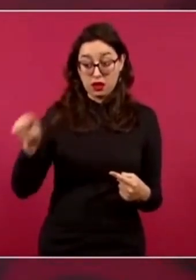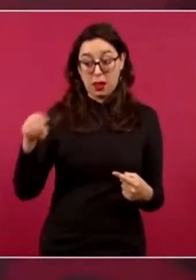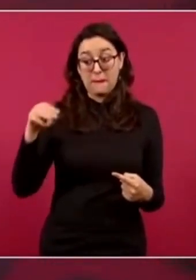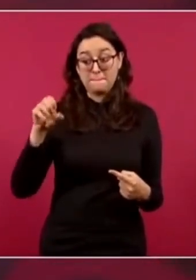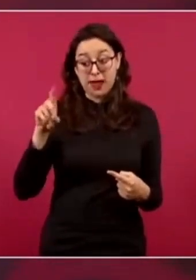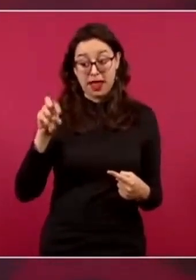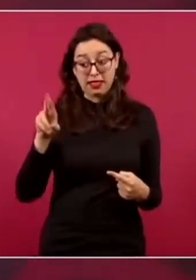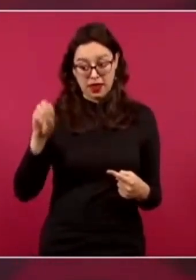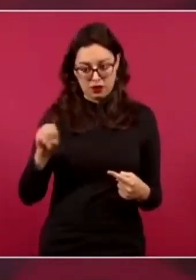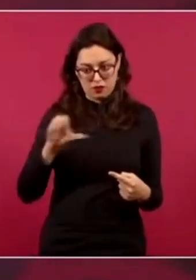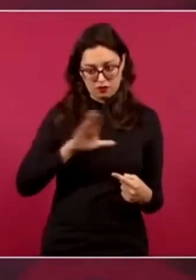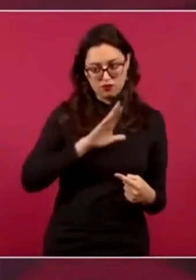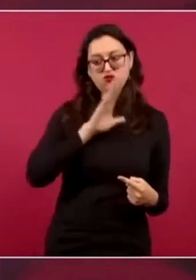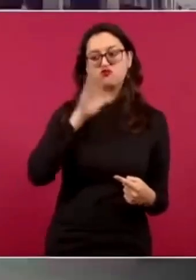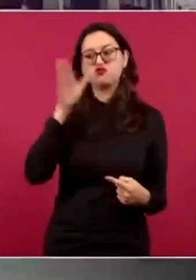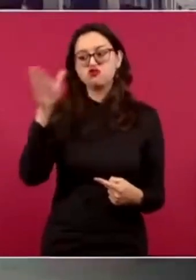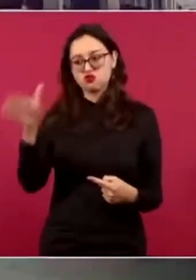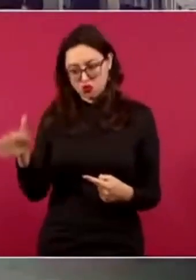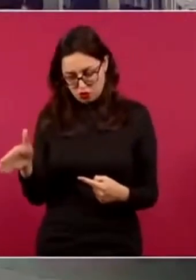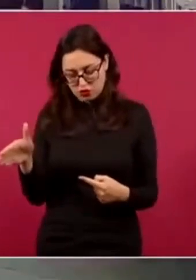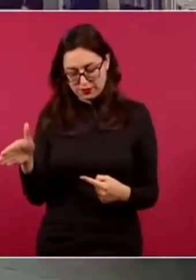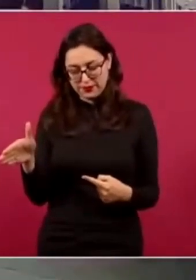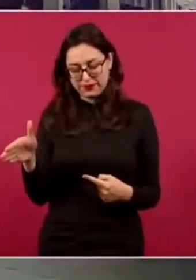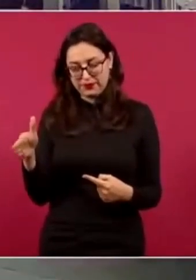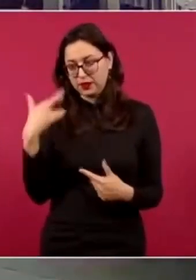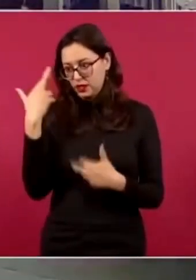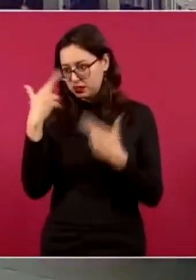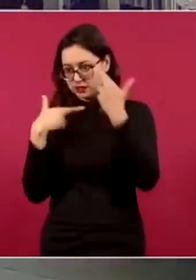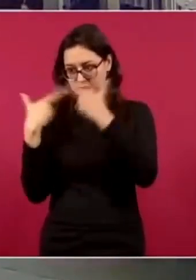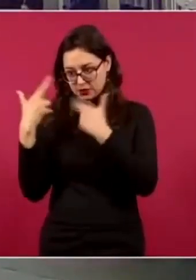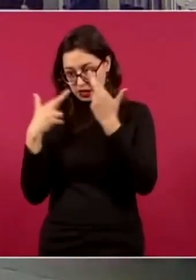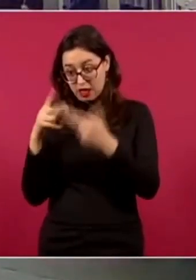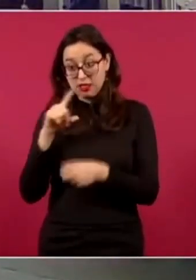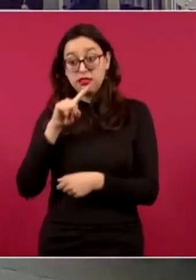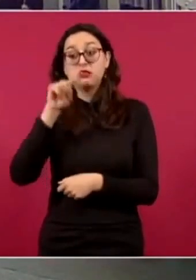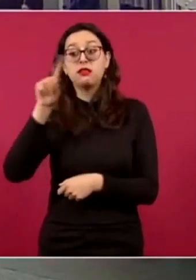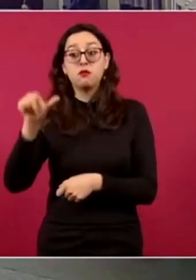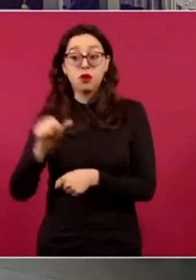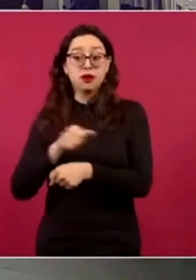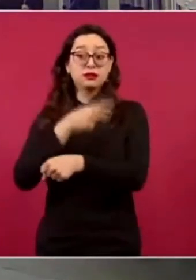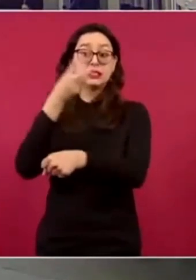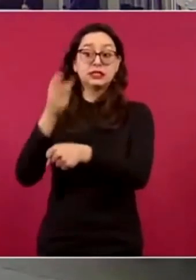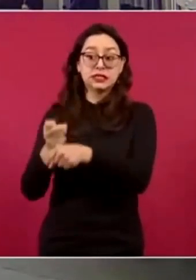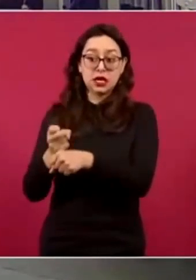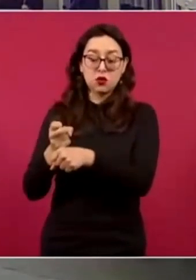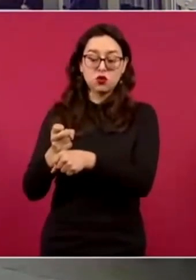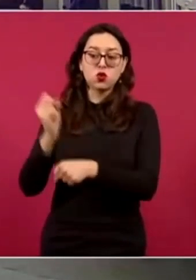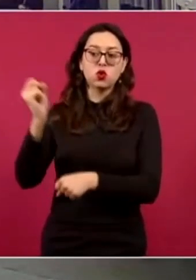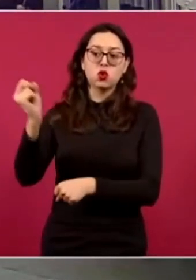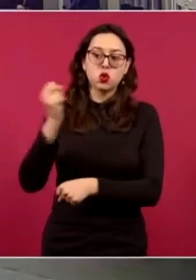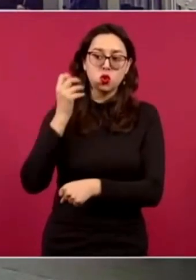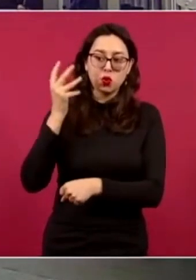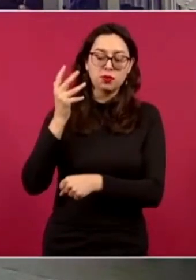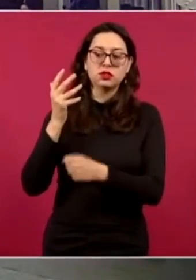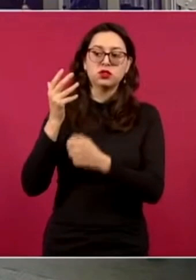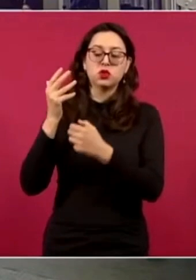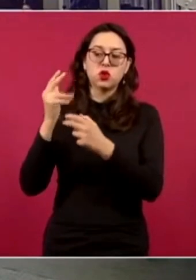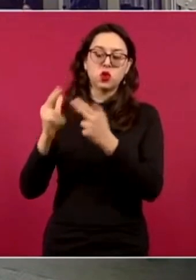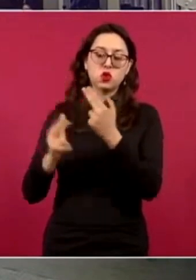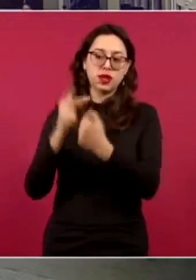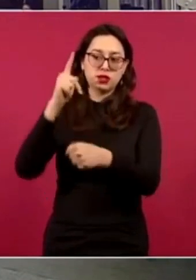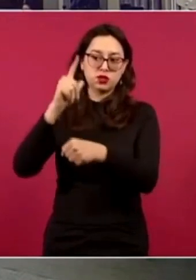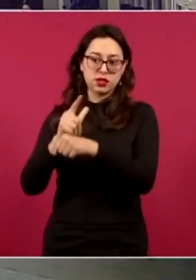Y yo de ahí voy a la inauguración de la Convención Nacional Bancaria, a Mérida.